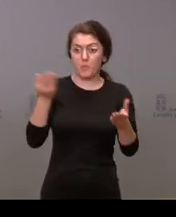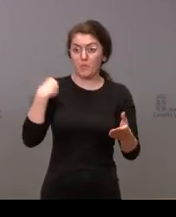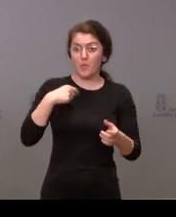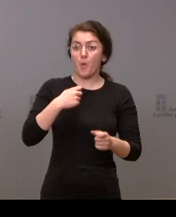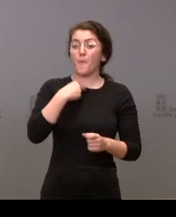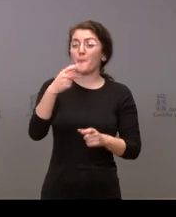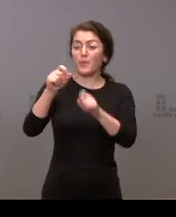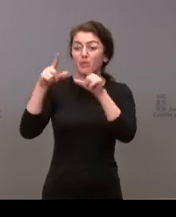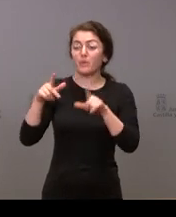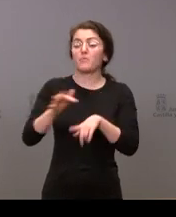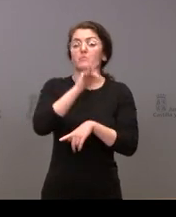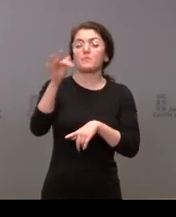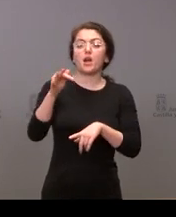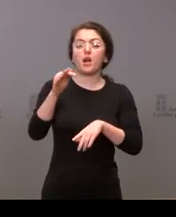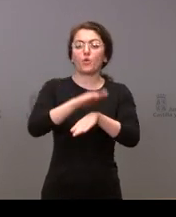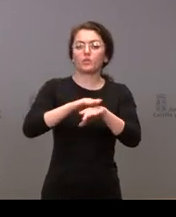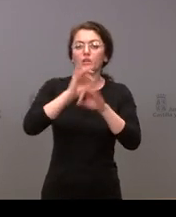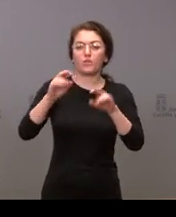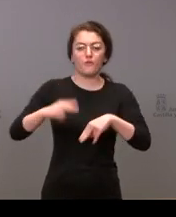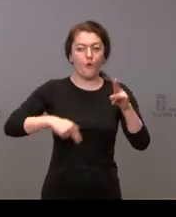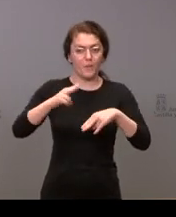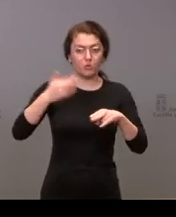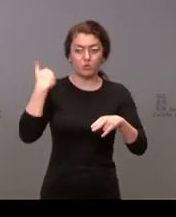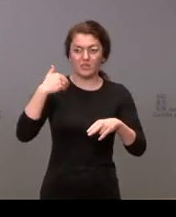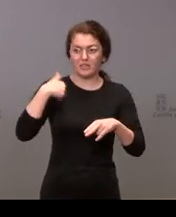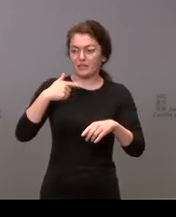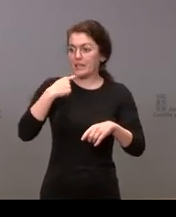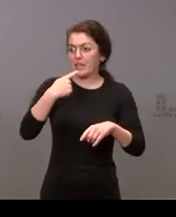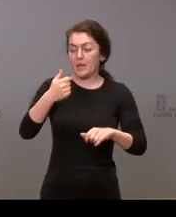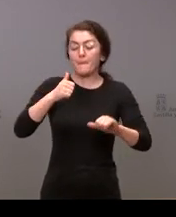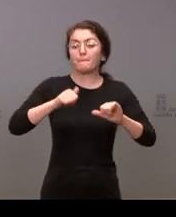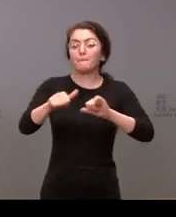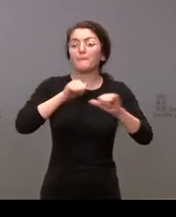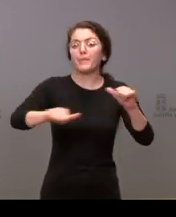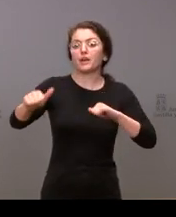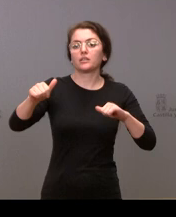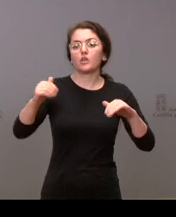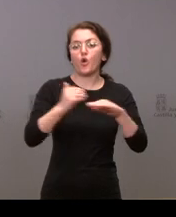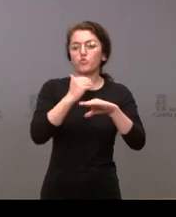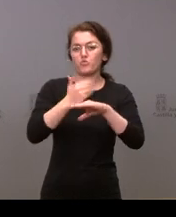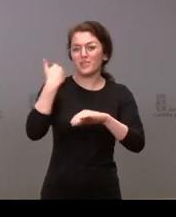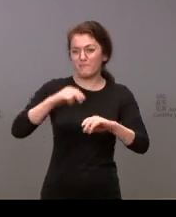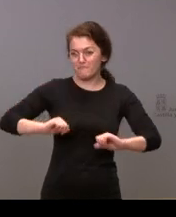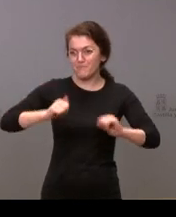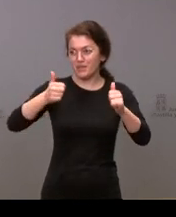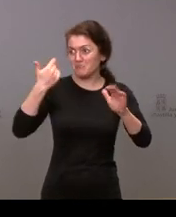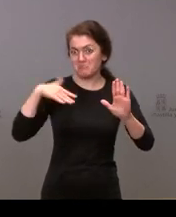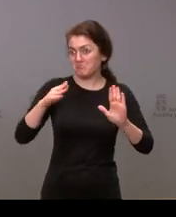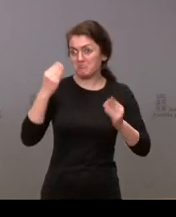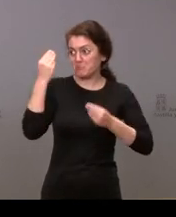Juan Carlos Suárez Quiñones que se podría implantar a partir de octubre del cual creo que no hay ninguna novedad de momento